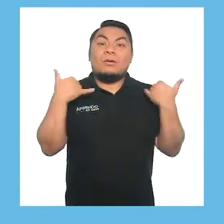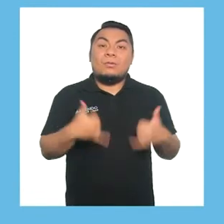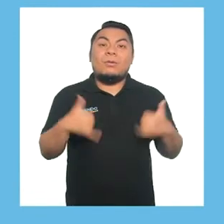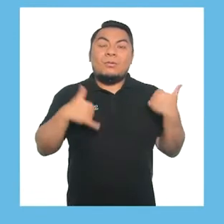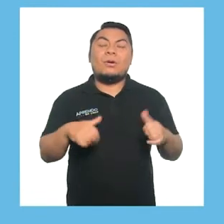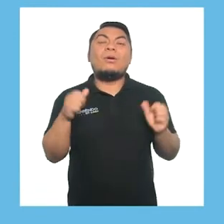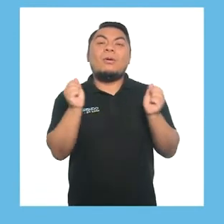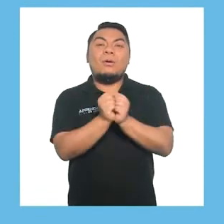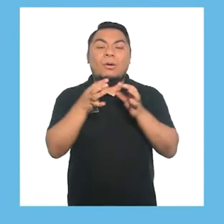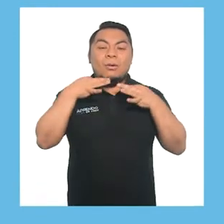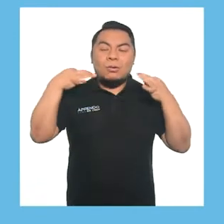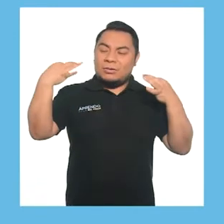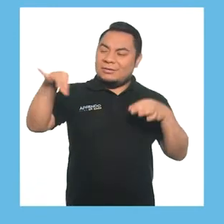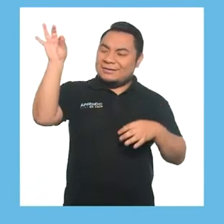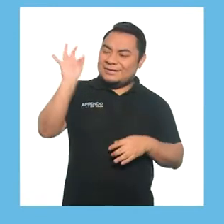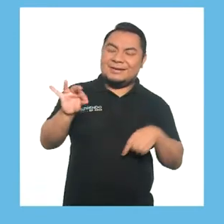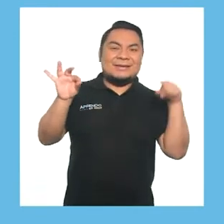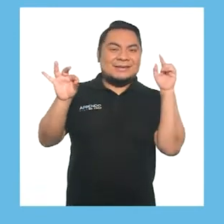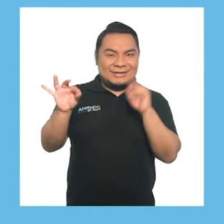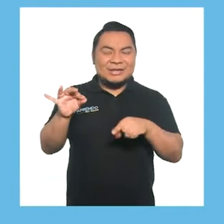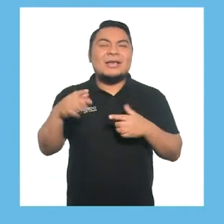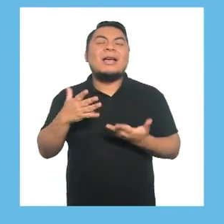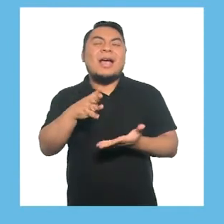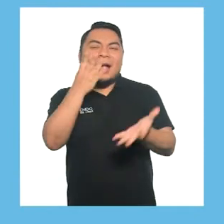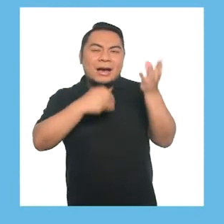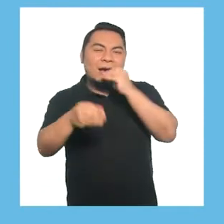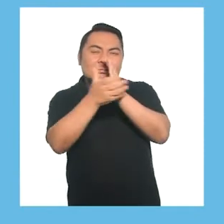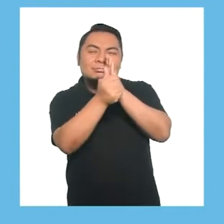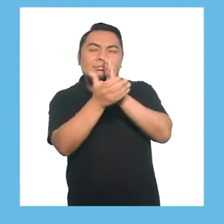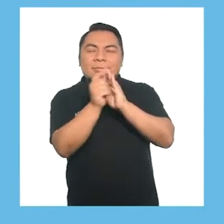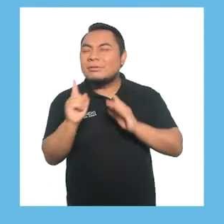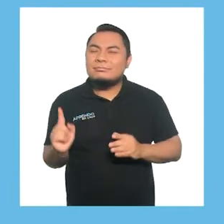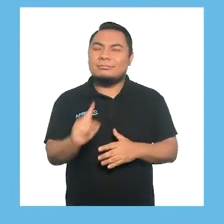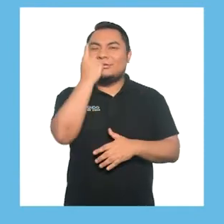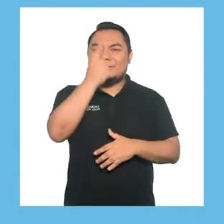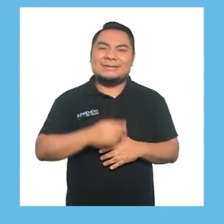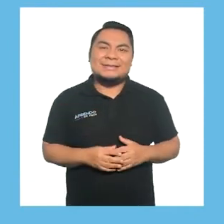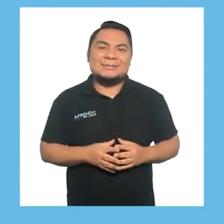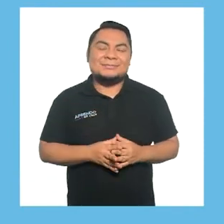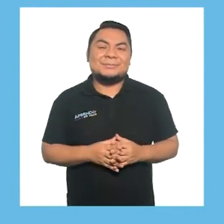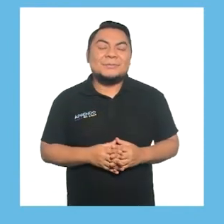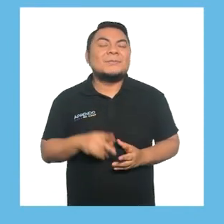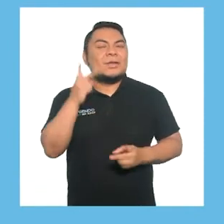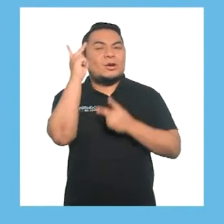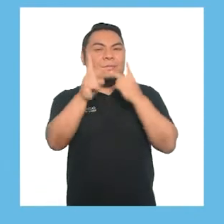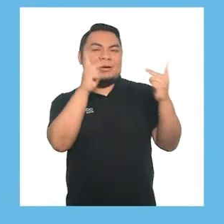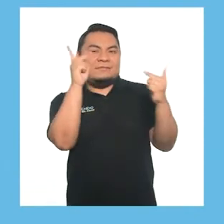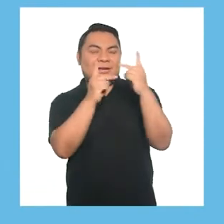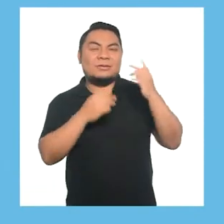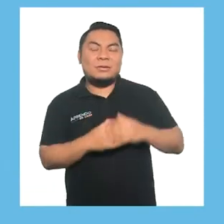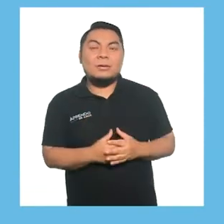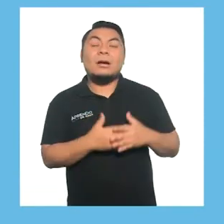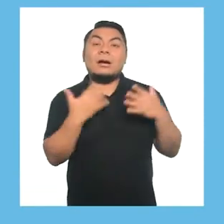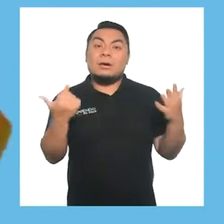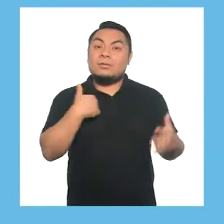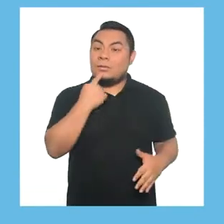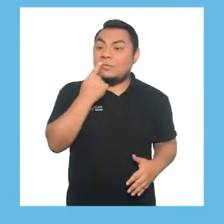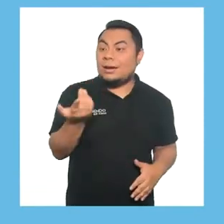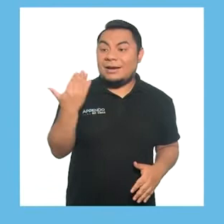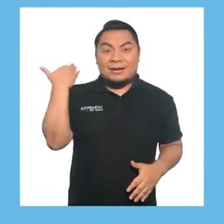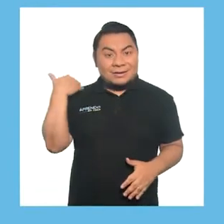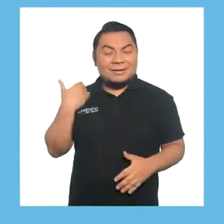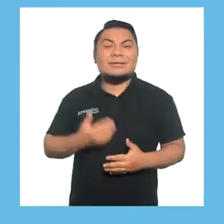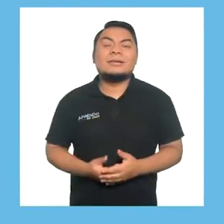¡Juego con pañuelos para desarrollar mis habilidades fundamentales! ¡Perfecto! Como lo